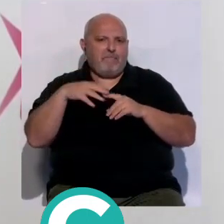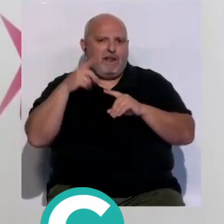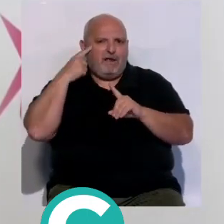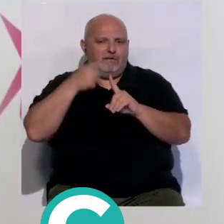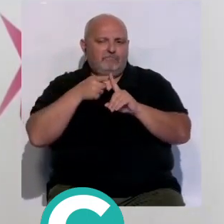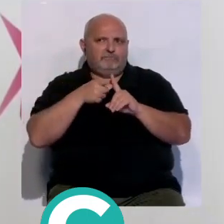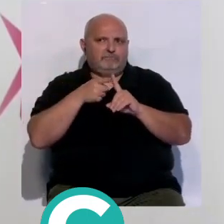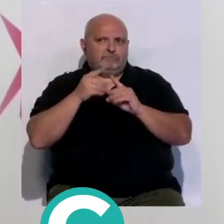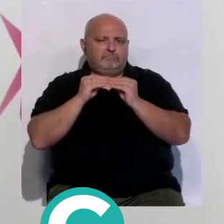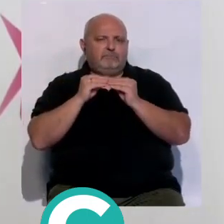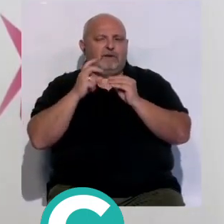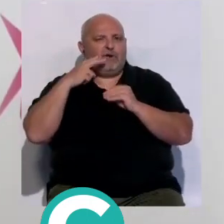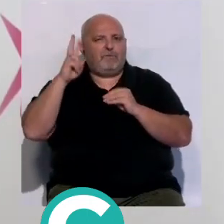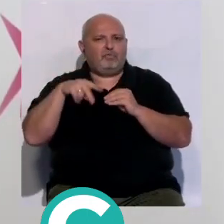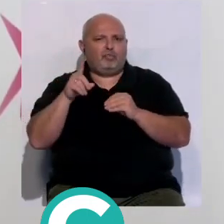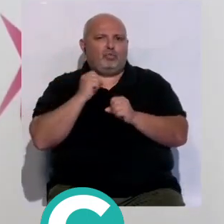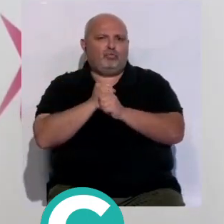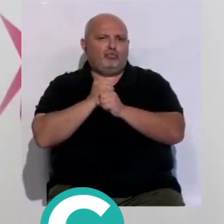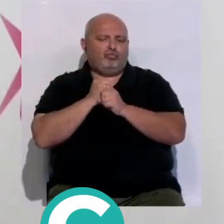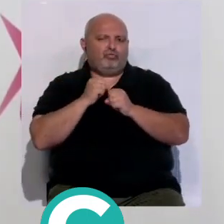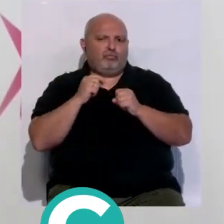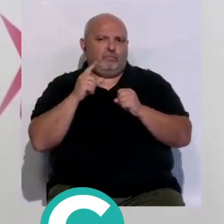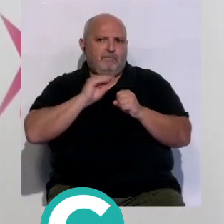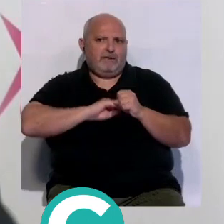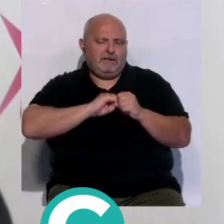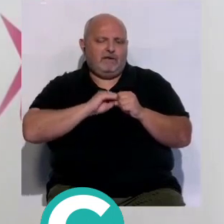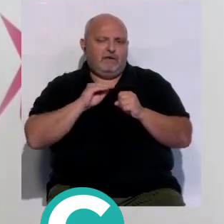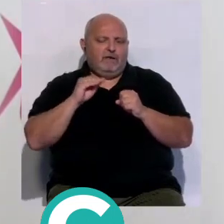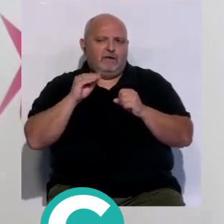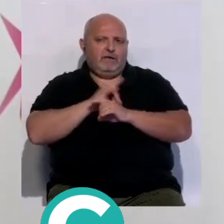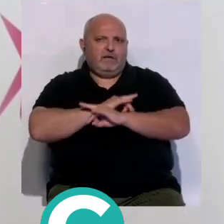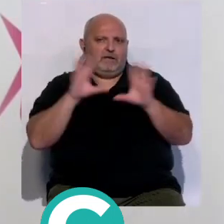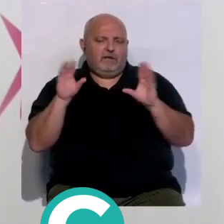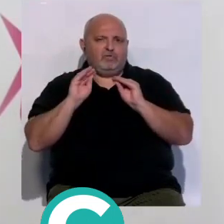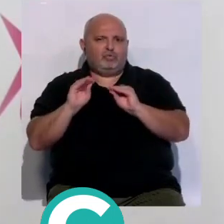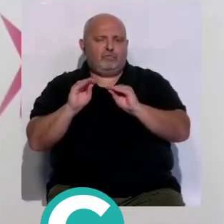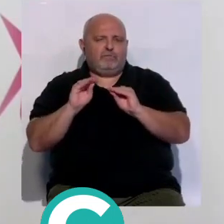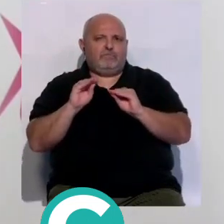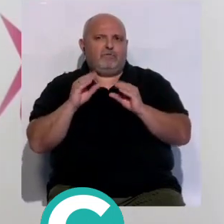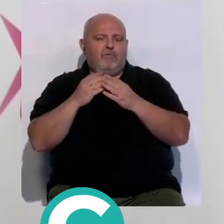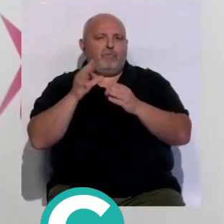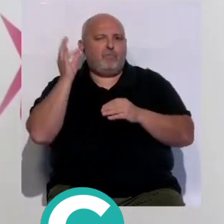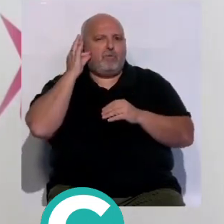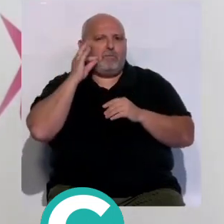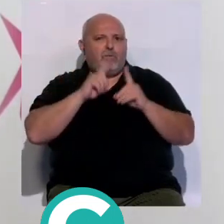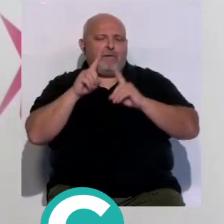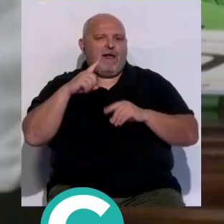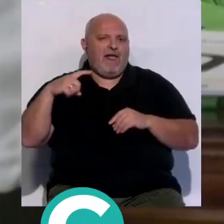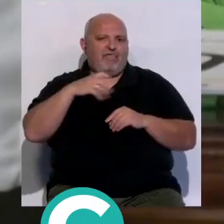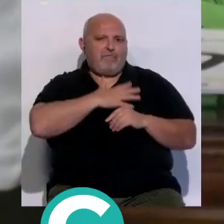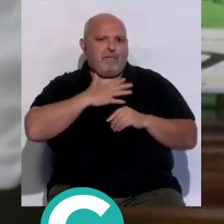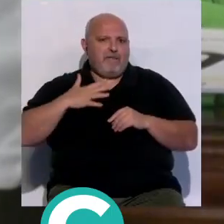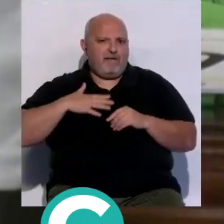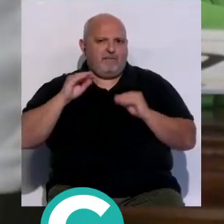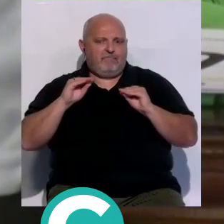forma también de reconocimiento por la enorme labor y el incuestionable trabajo que realizan con las mujeres con cáncer de mamá